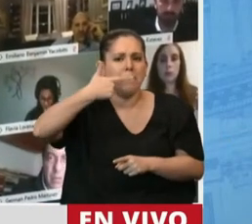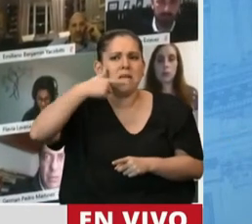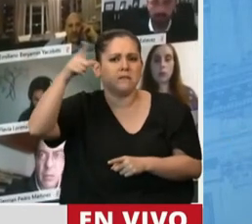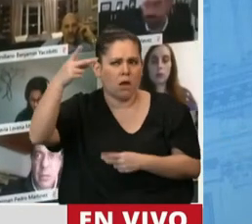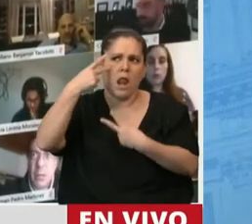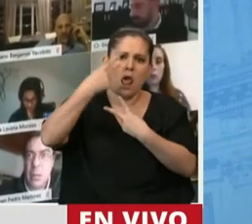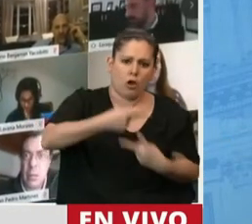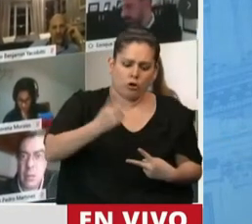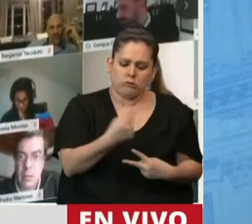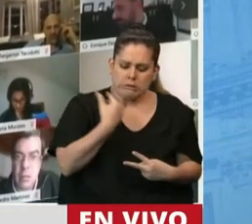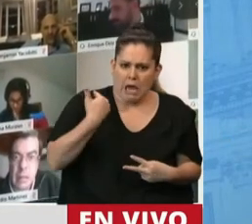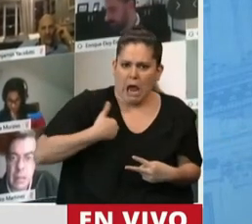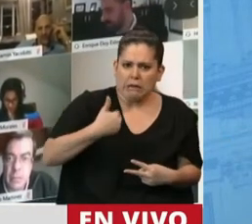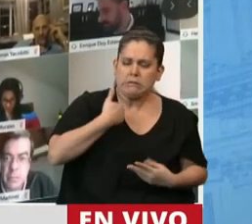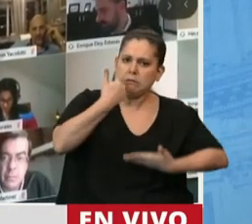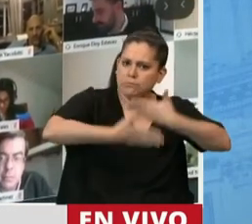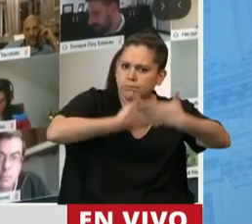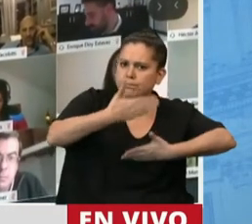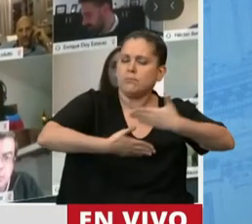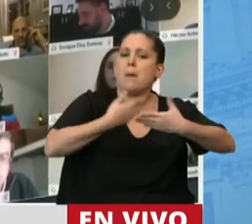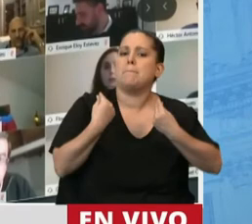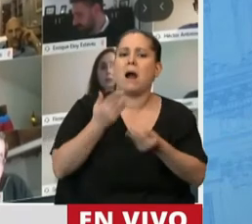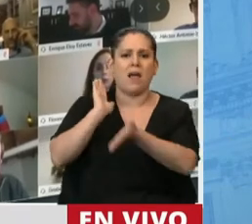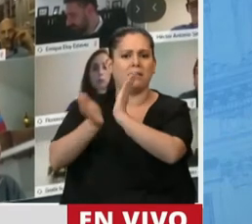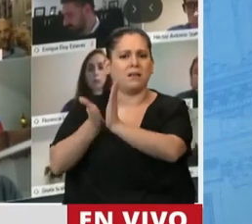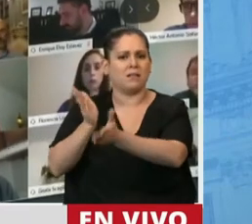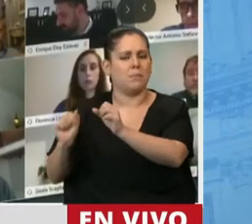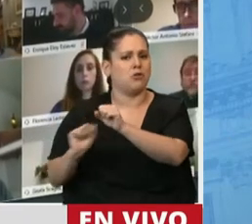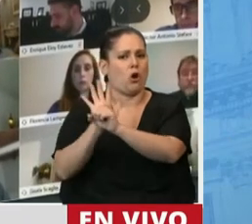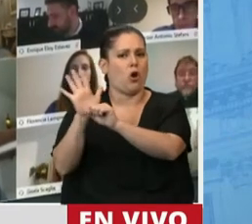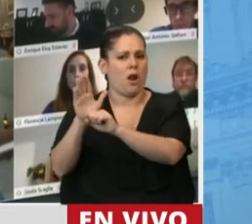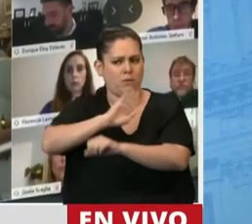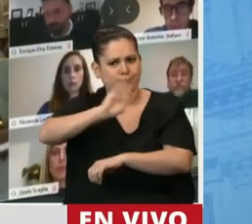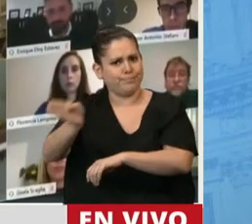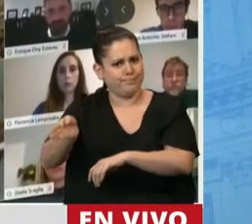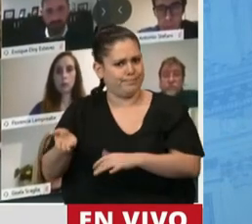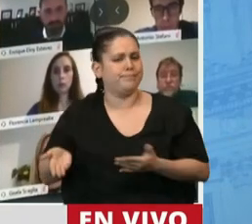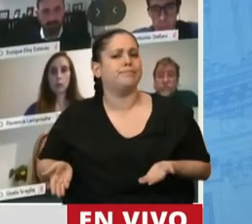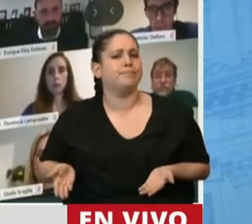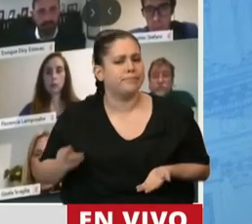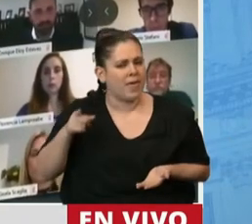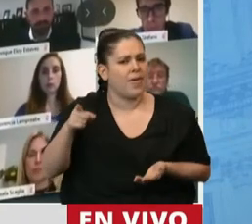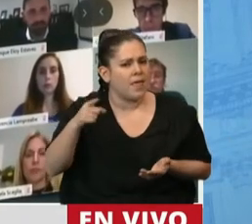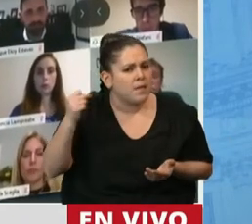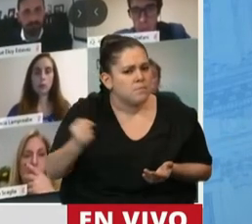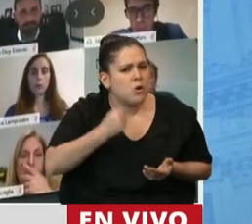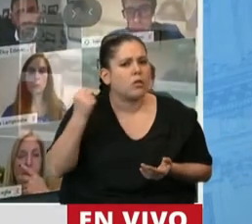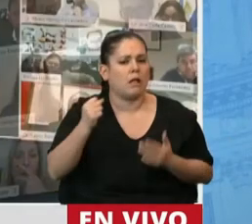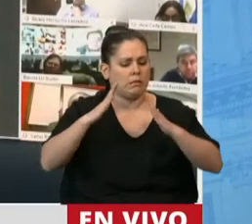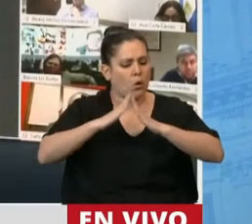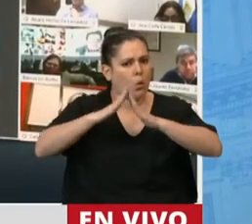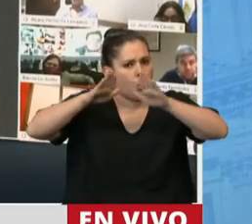con lo que significa el tratamiento de la enfermedad y lo que significó preventivamente poder llevar adelante la